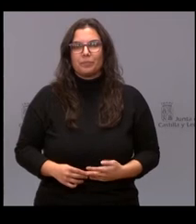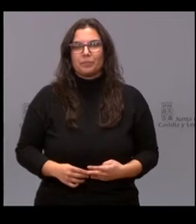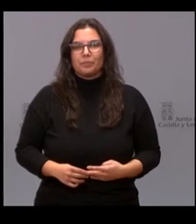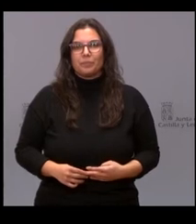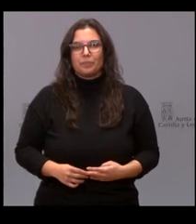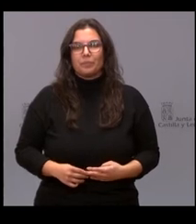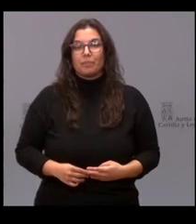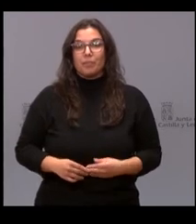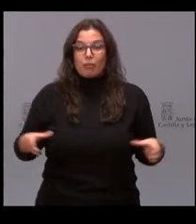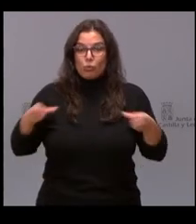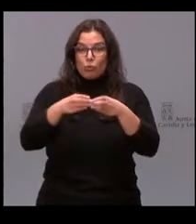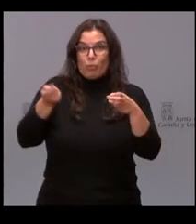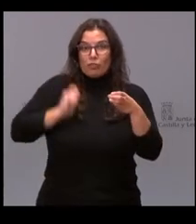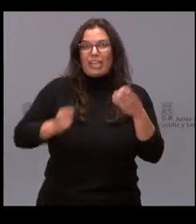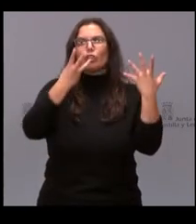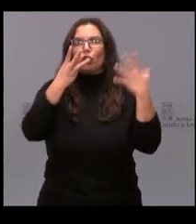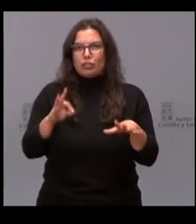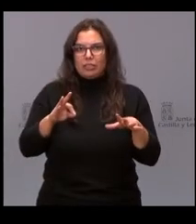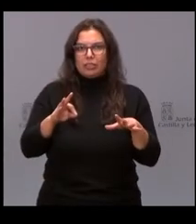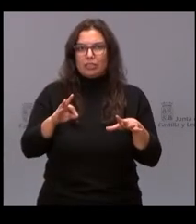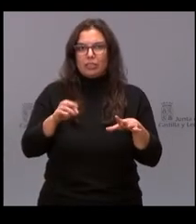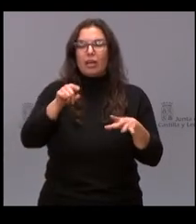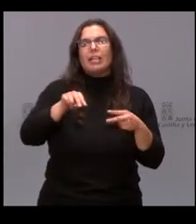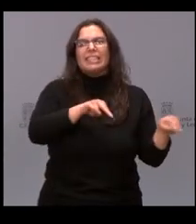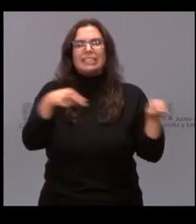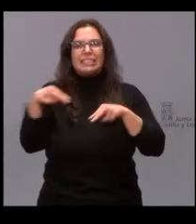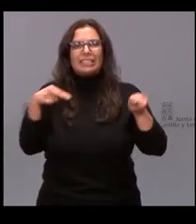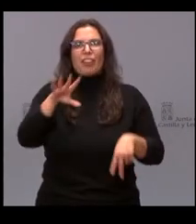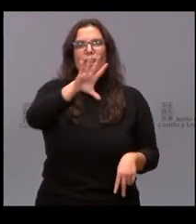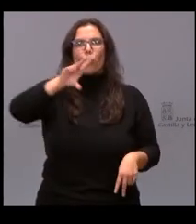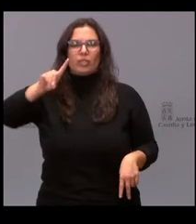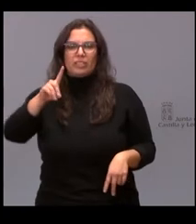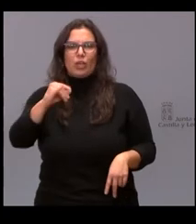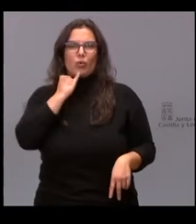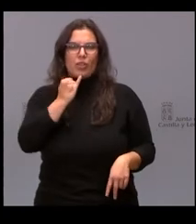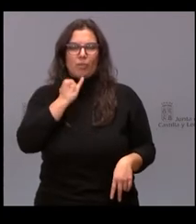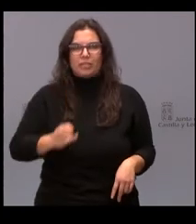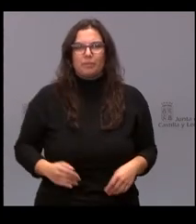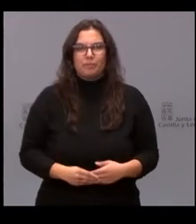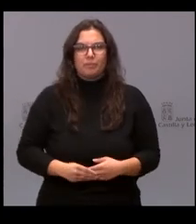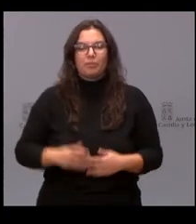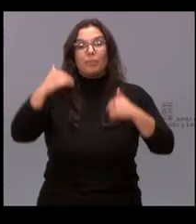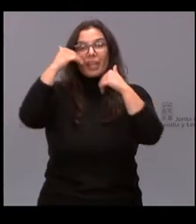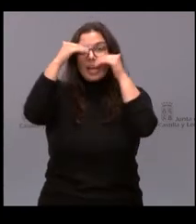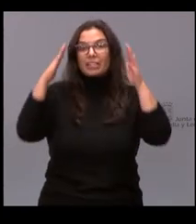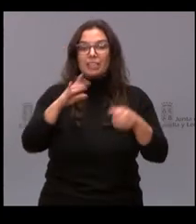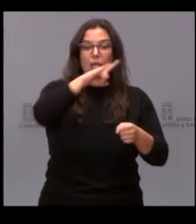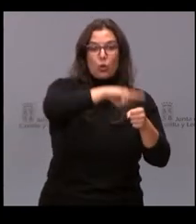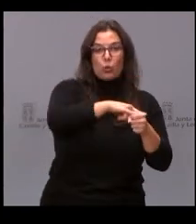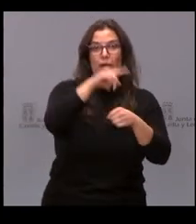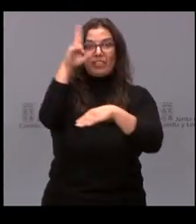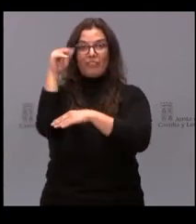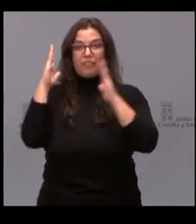Tiene 80 profesionales, con traducción en 51 idiomas. Es atendido de lunes a